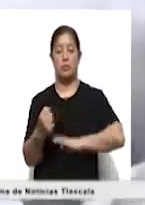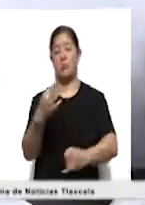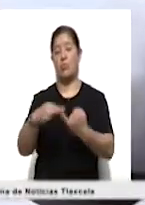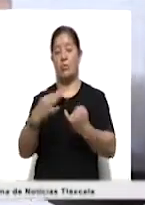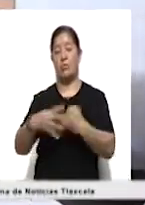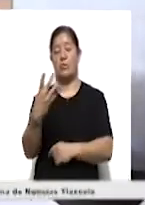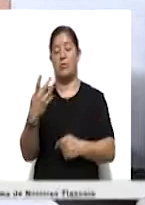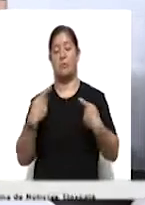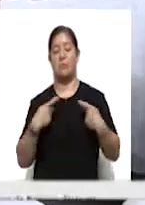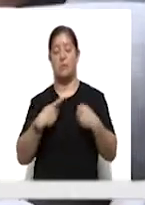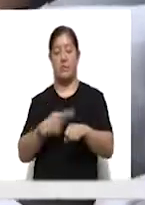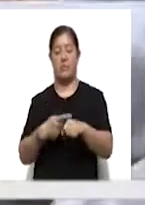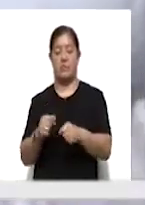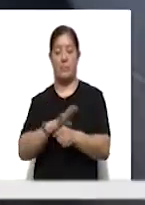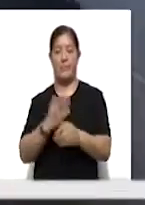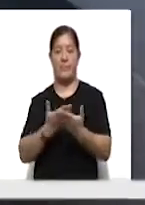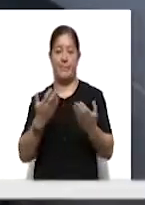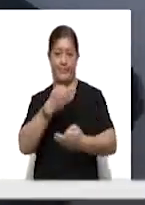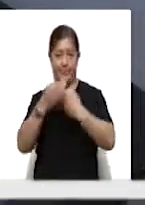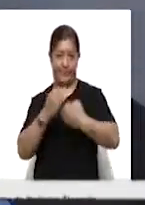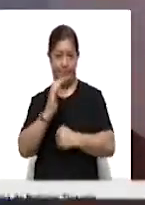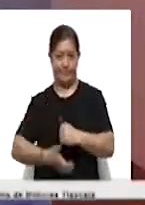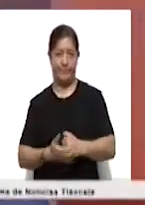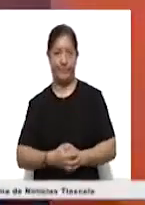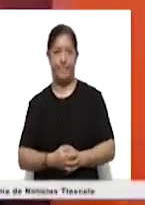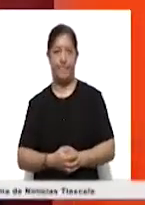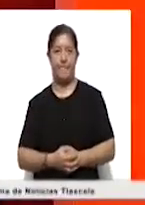catorce, con información de la redacción Ahora Noticias.